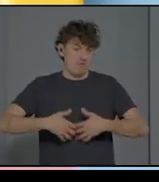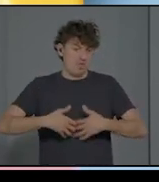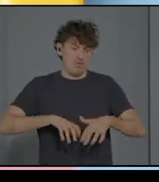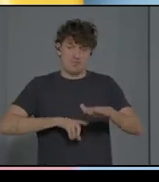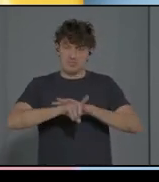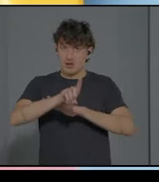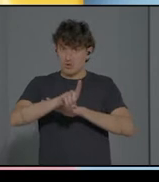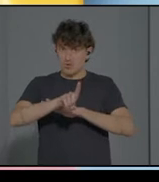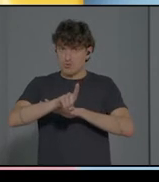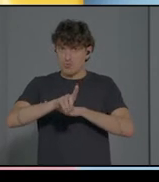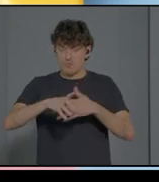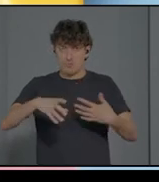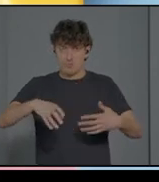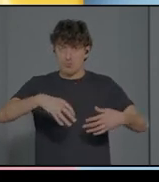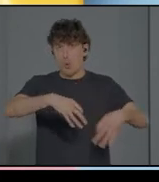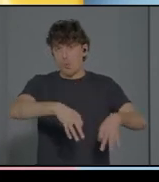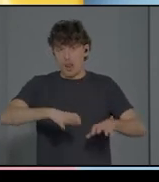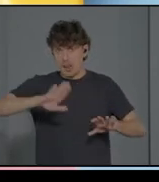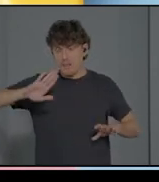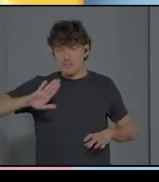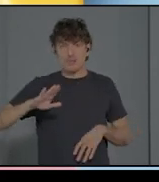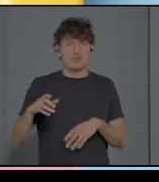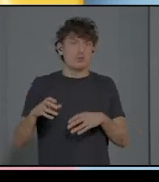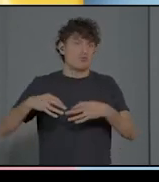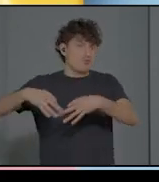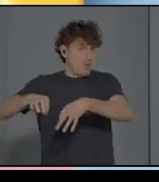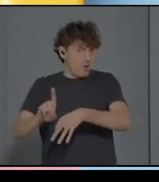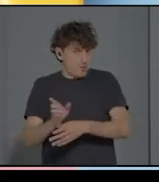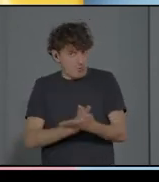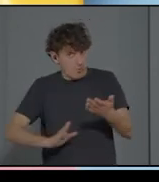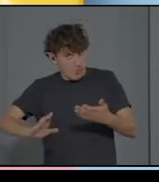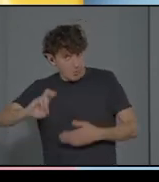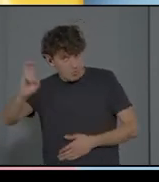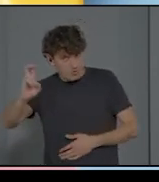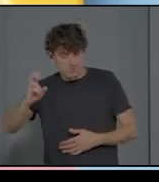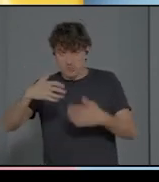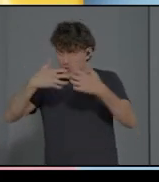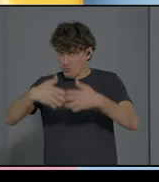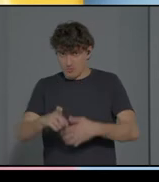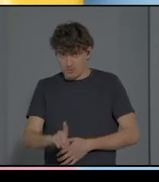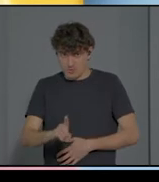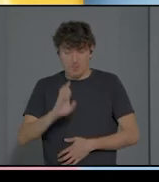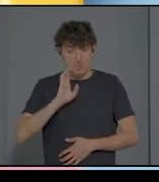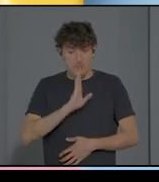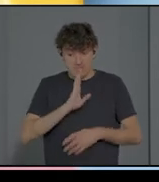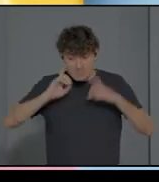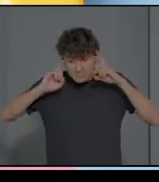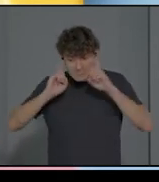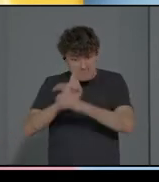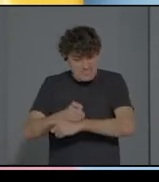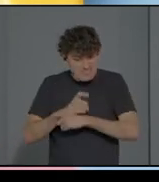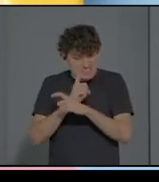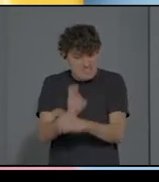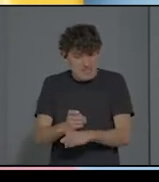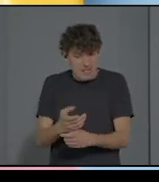un niño de desarrollo atípico no funciona. Es decir, la madre lo estimula, pero el niño sigue trabajando por su cuenta. Por lo